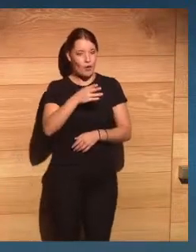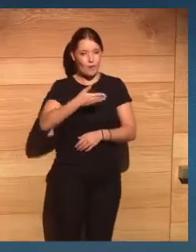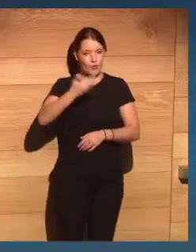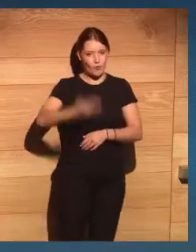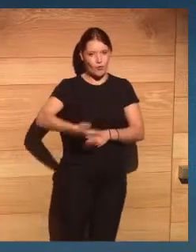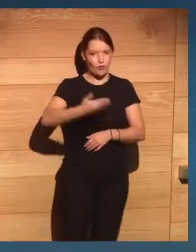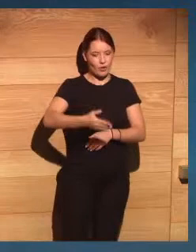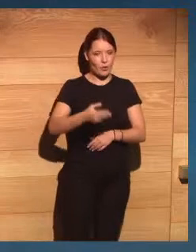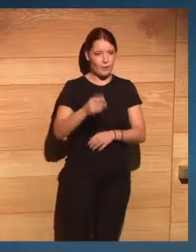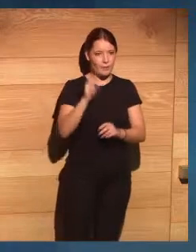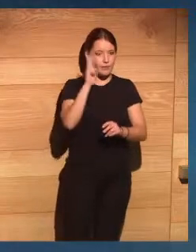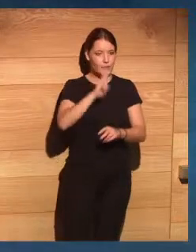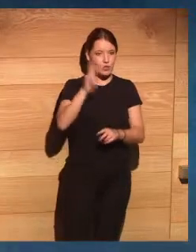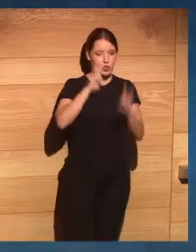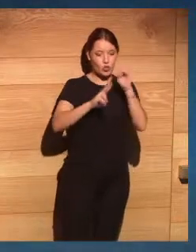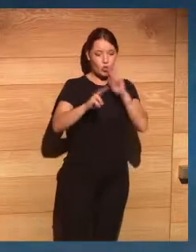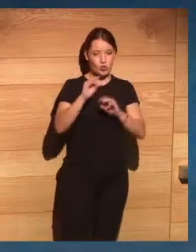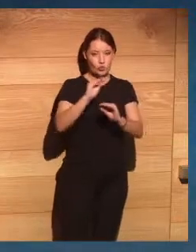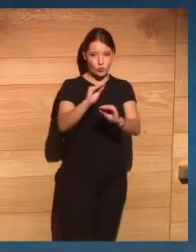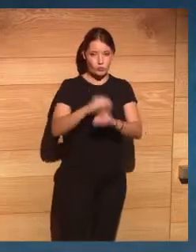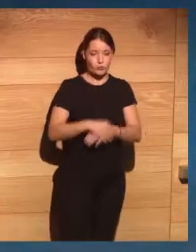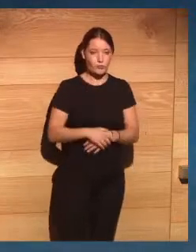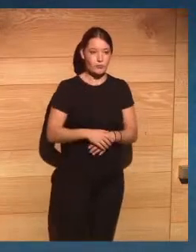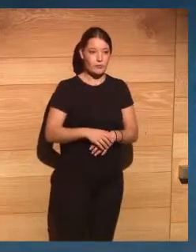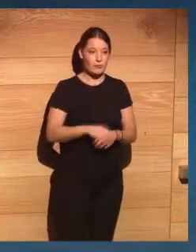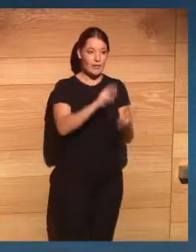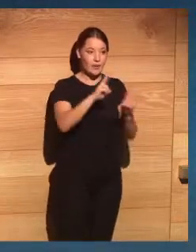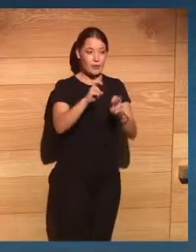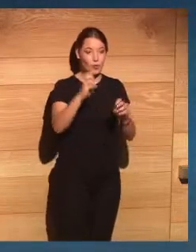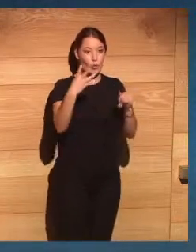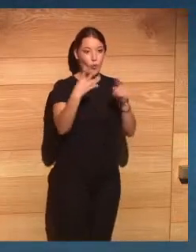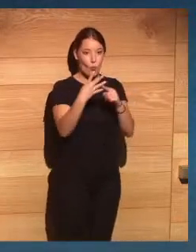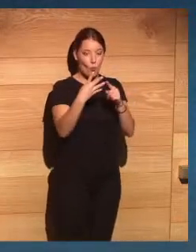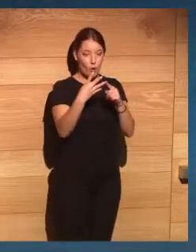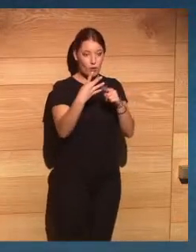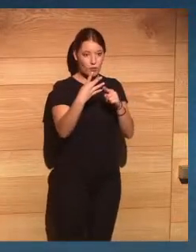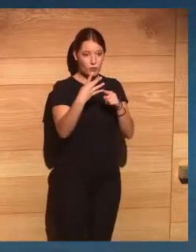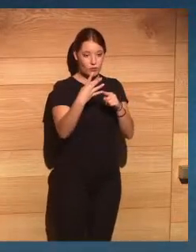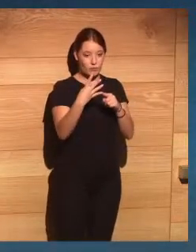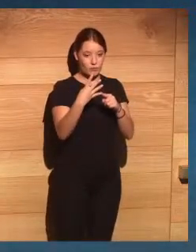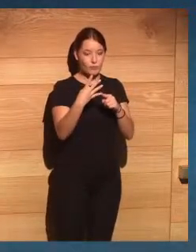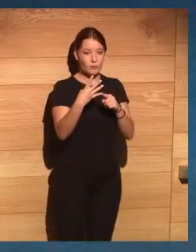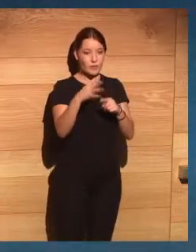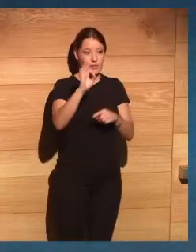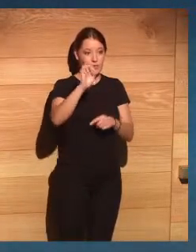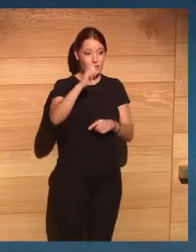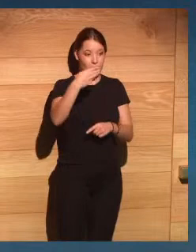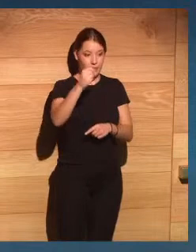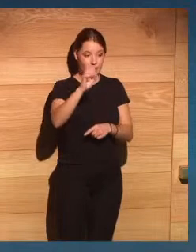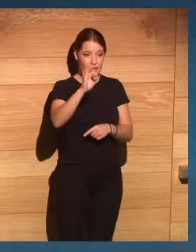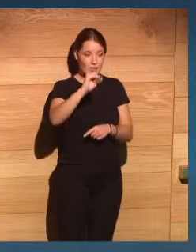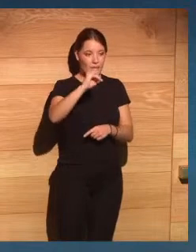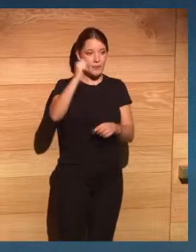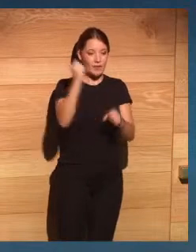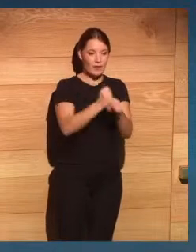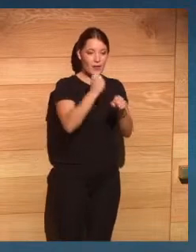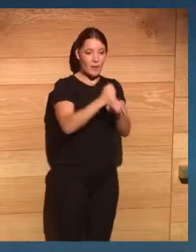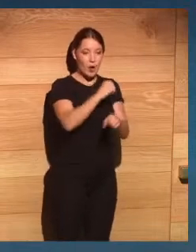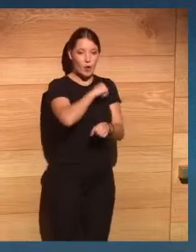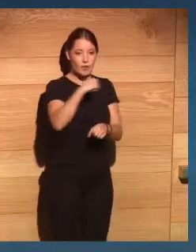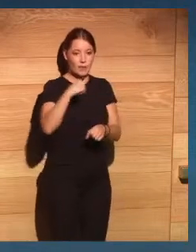patronal el capítulo 4 también de Sebastián Reina hablamos sobre el trabajo independiente en la economía digital